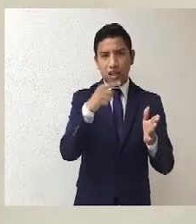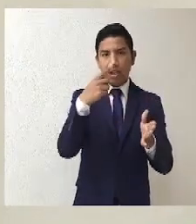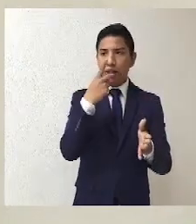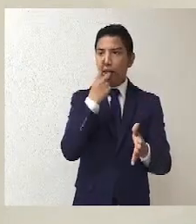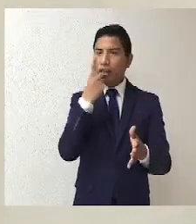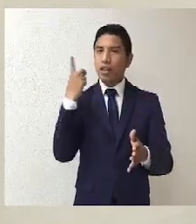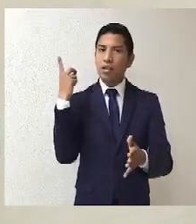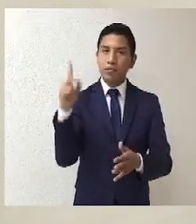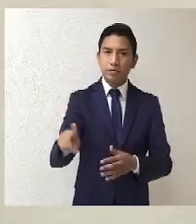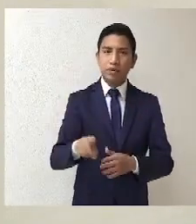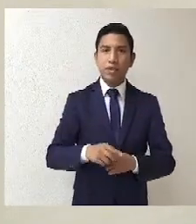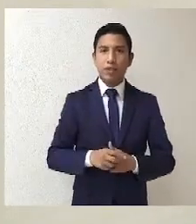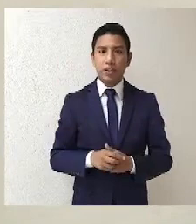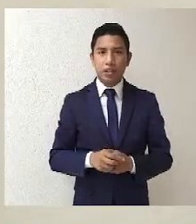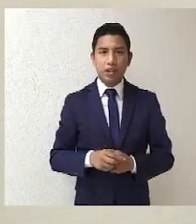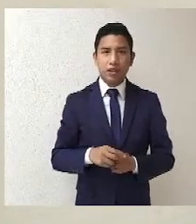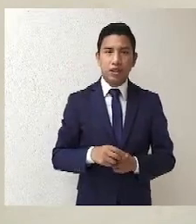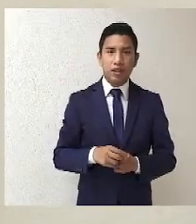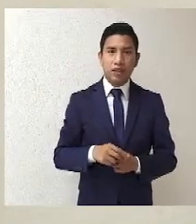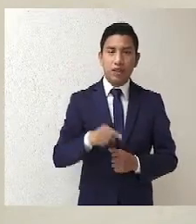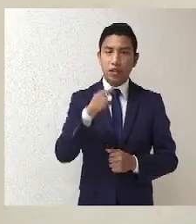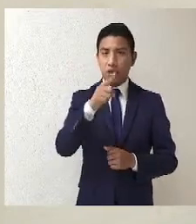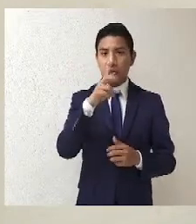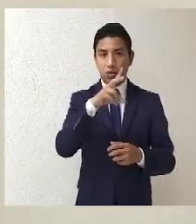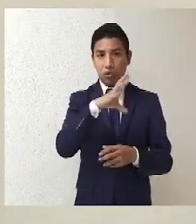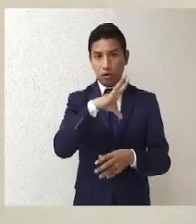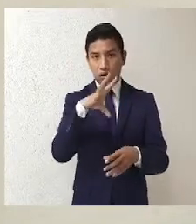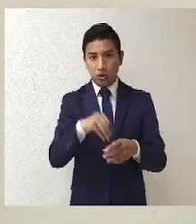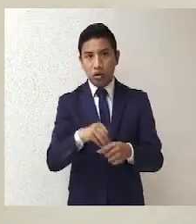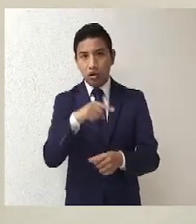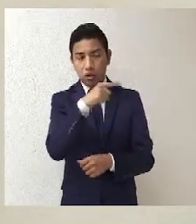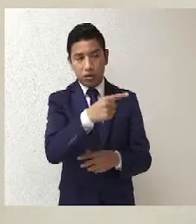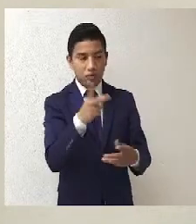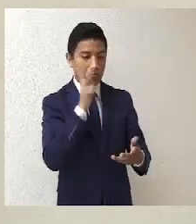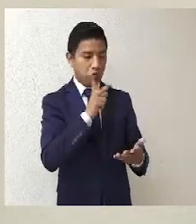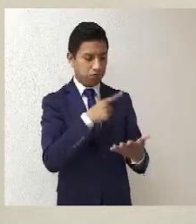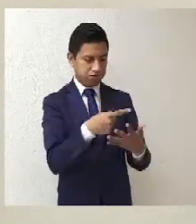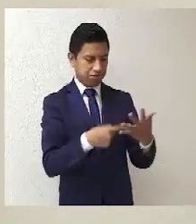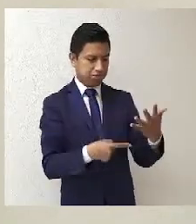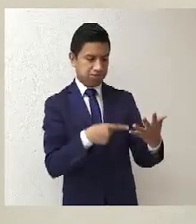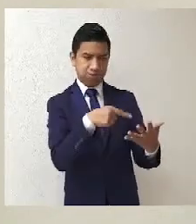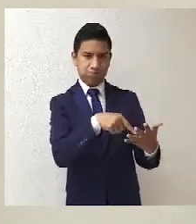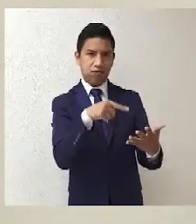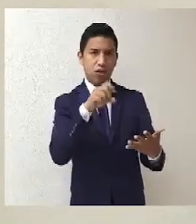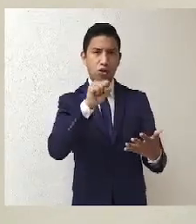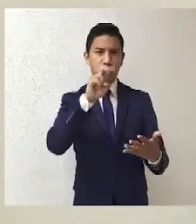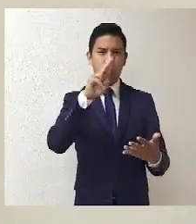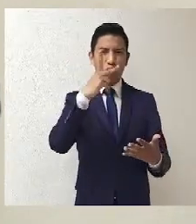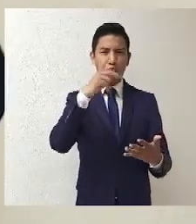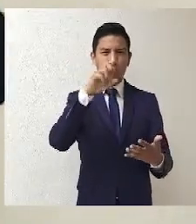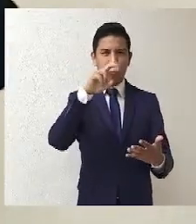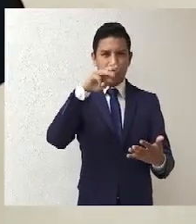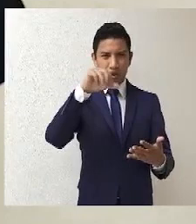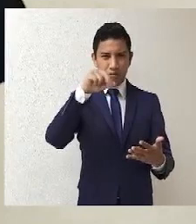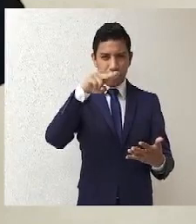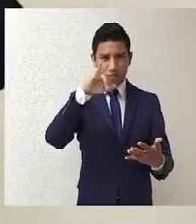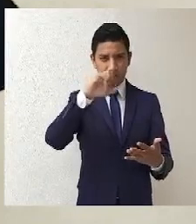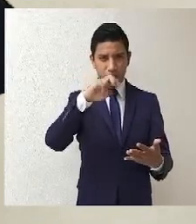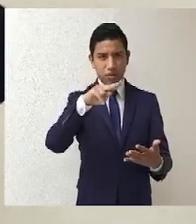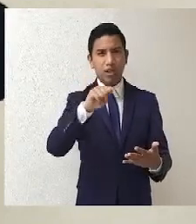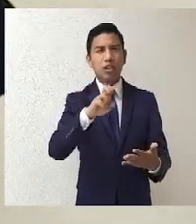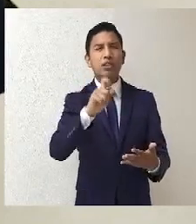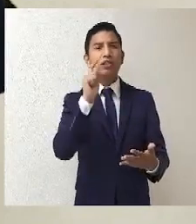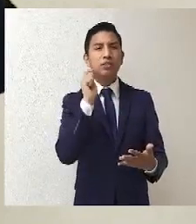planteaba era que no se habían admitido sus pruebas supervenientes. Una prueba superveniente para que sea admitida, o